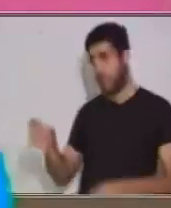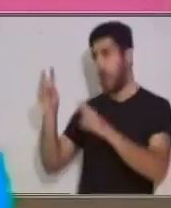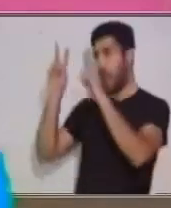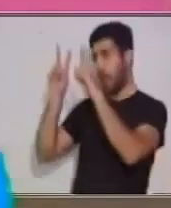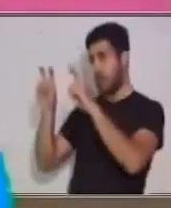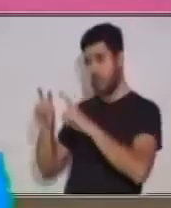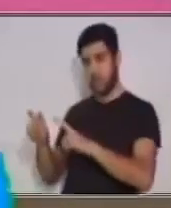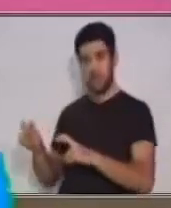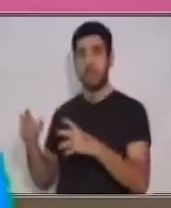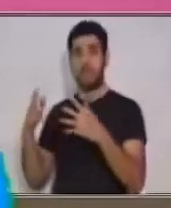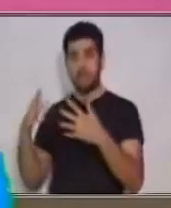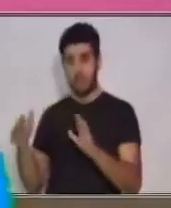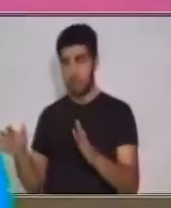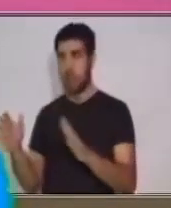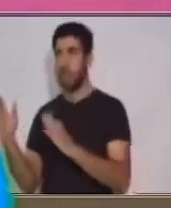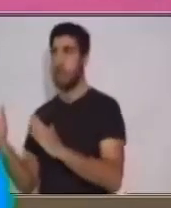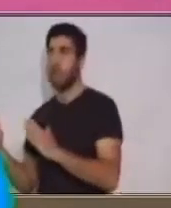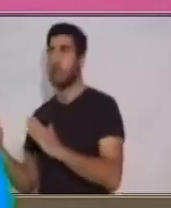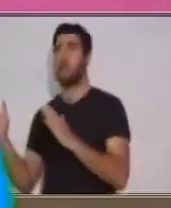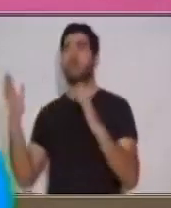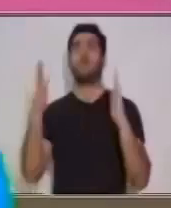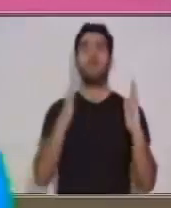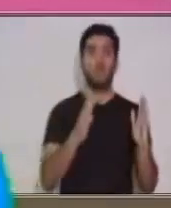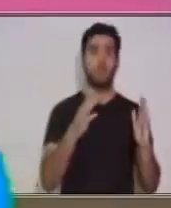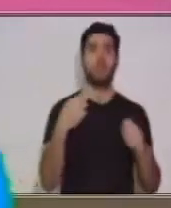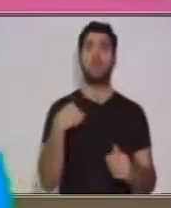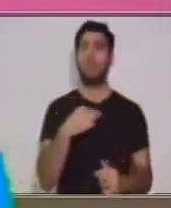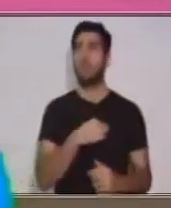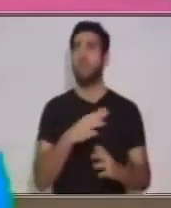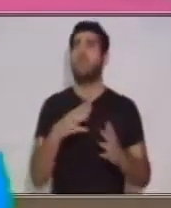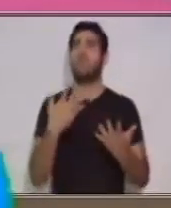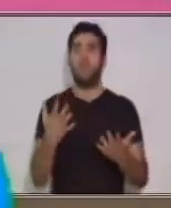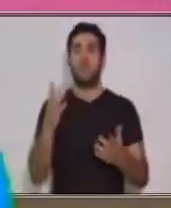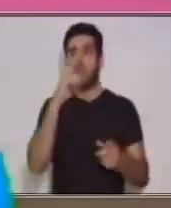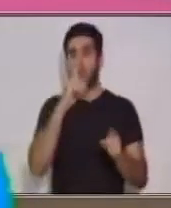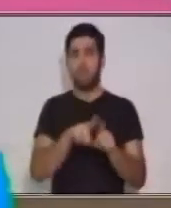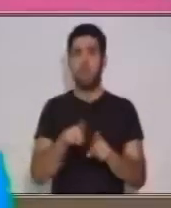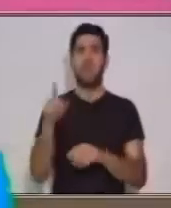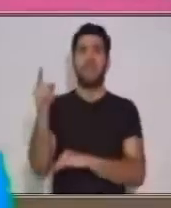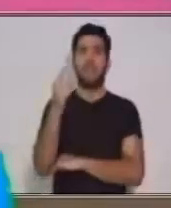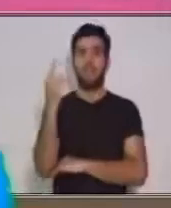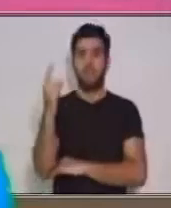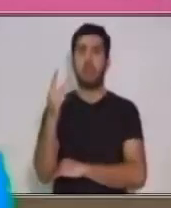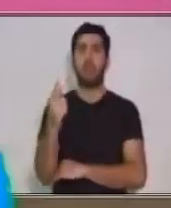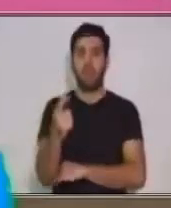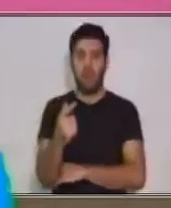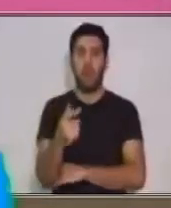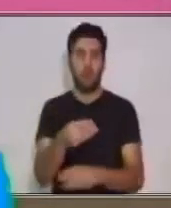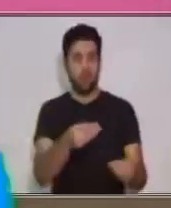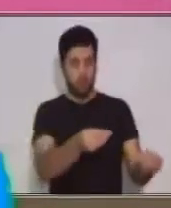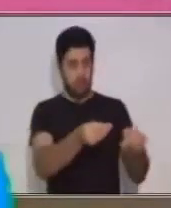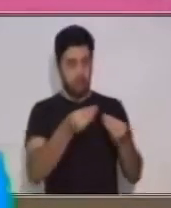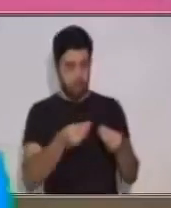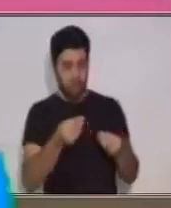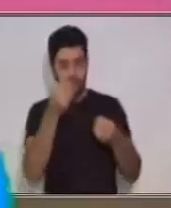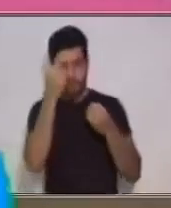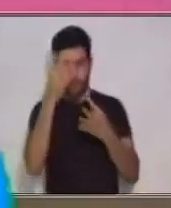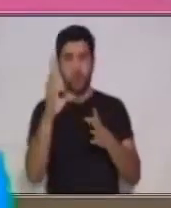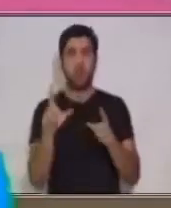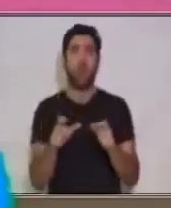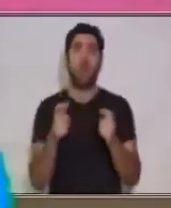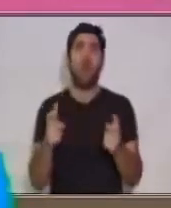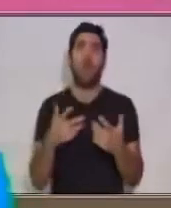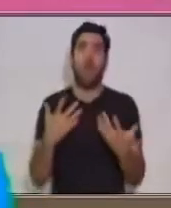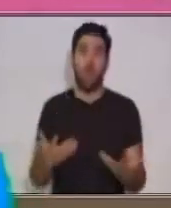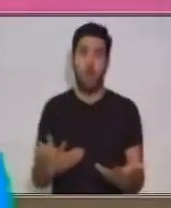después de que has hecho todos estos pasos, tenemos que pasar a uno muy importante. ¿Cómo presentamos esa información? Esa